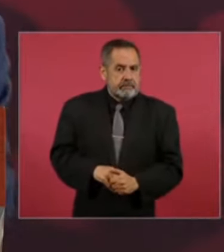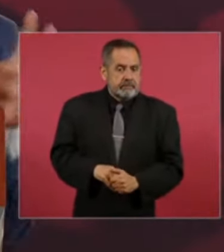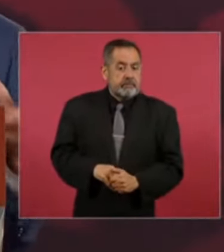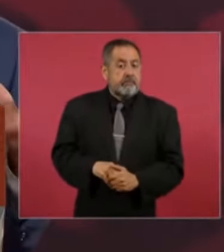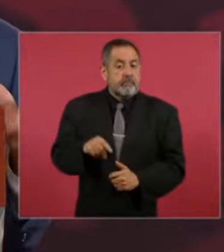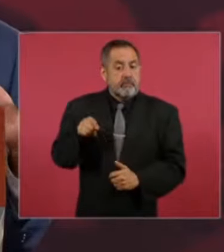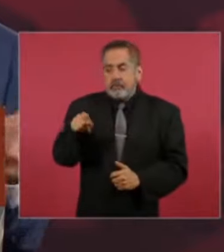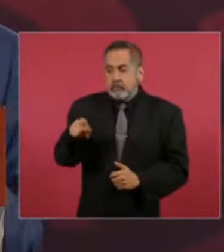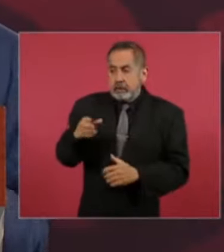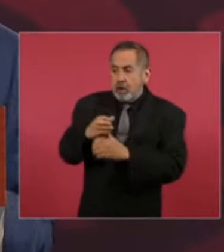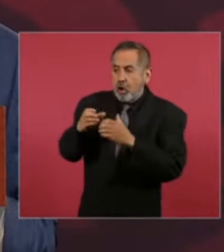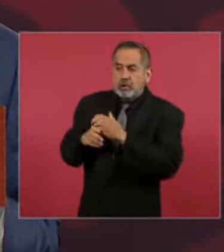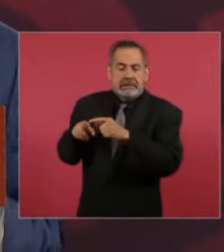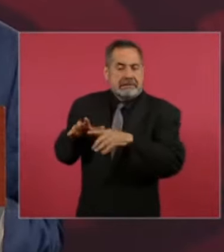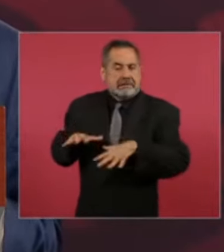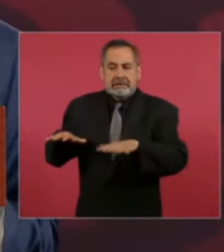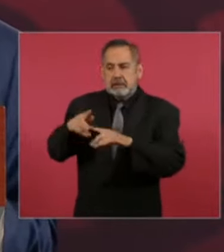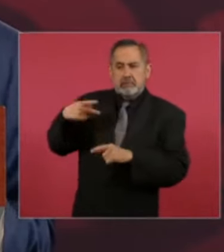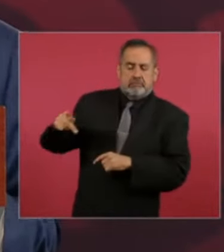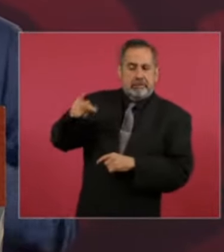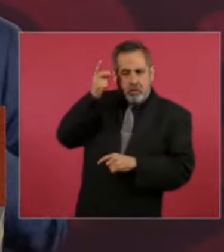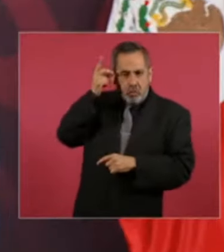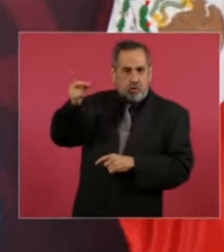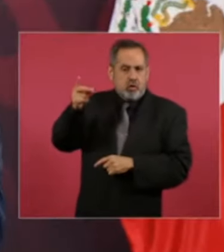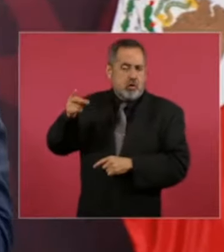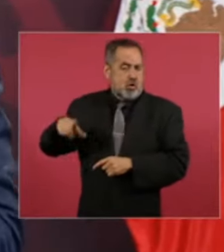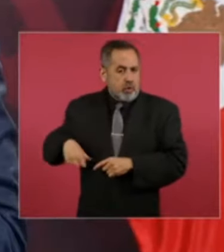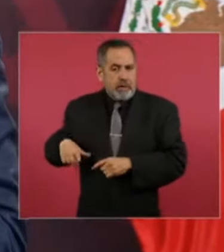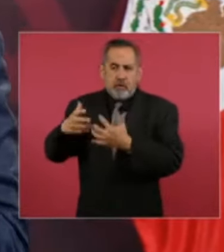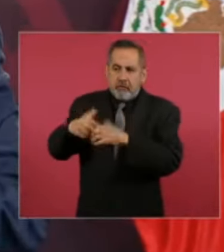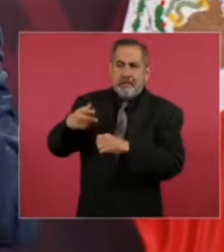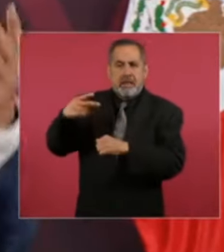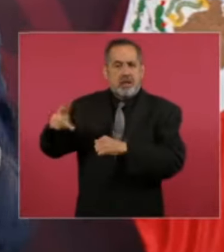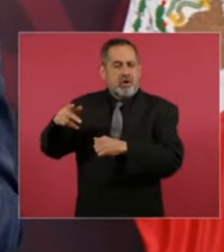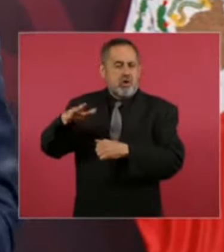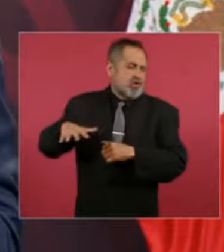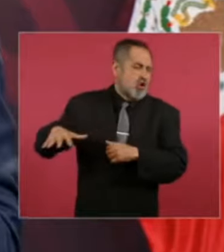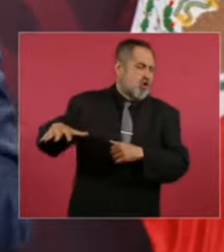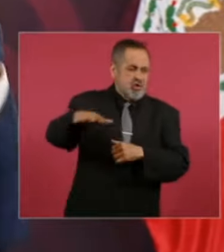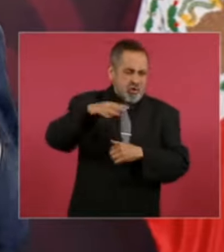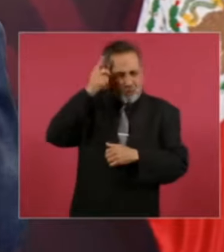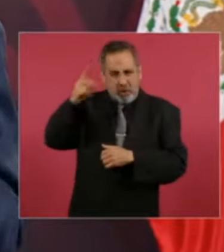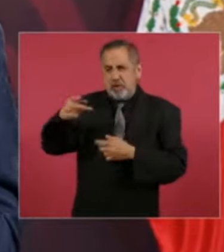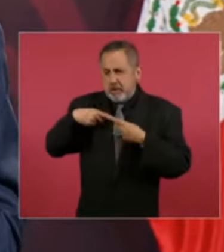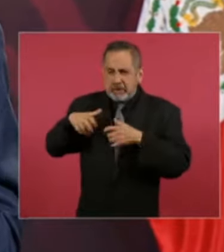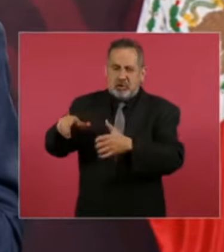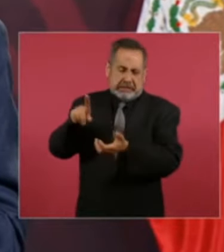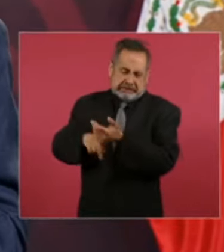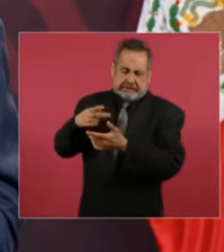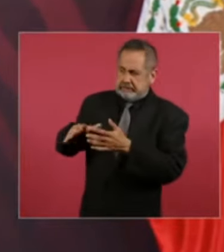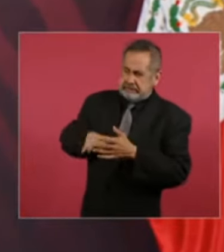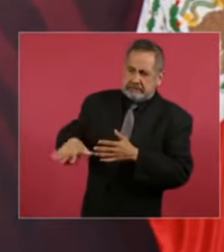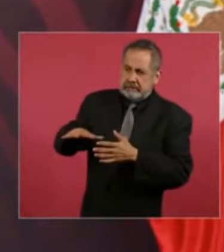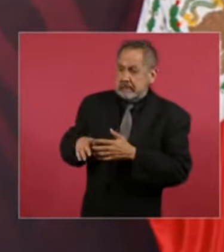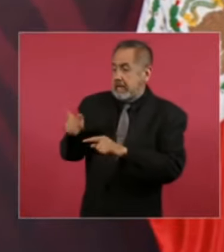bienes públicos bienes del pueblo bienes de todos bienes de la nación a